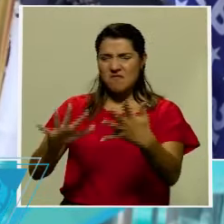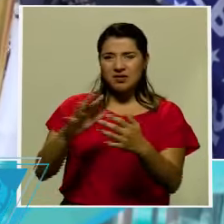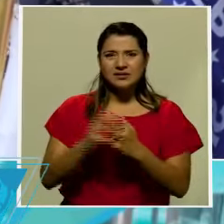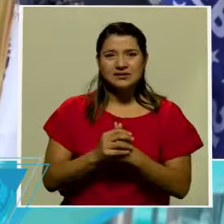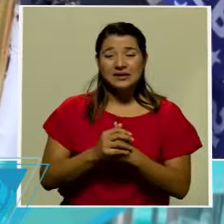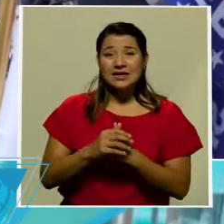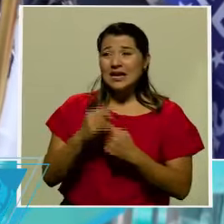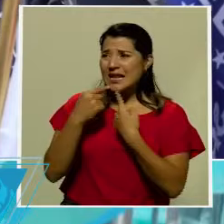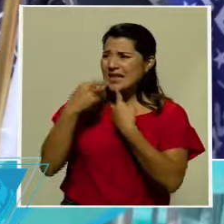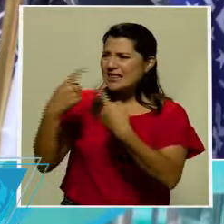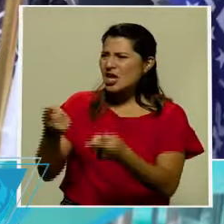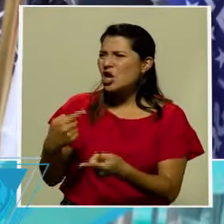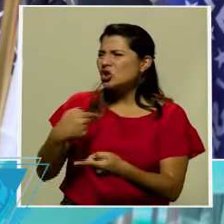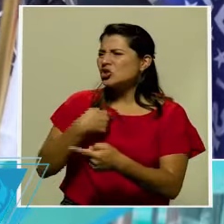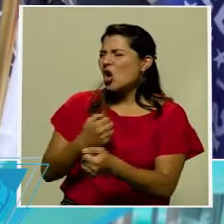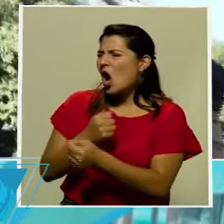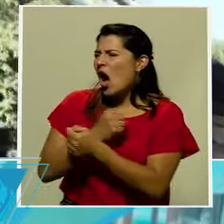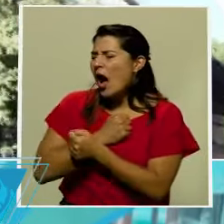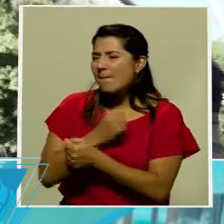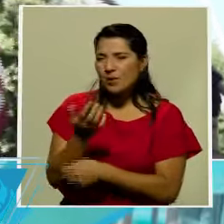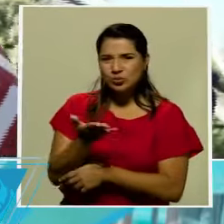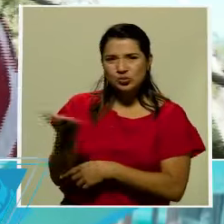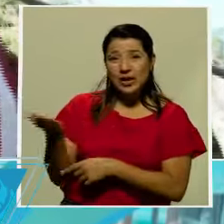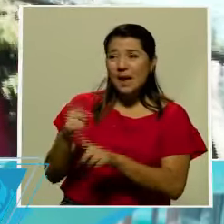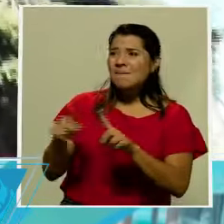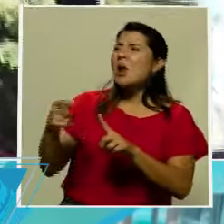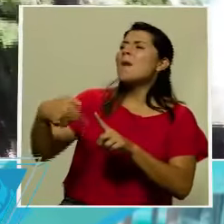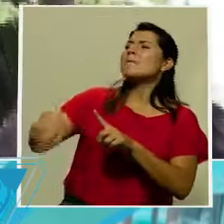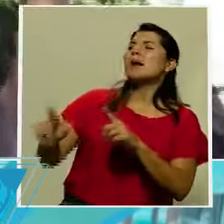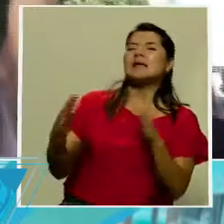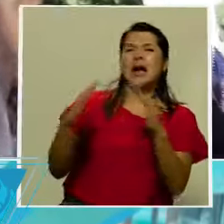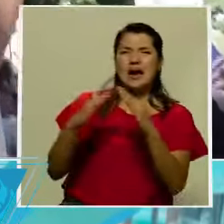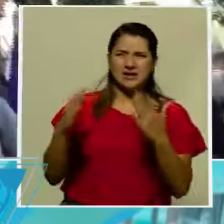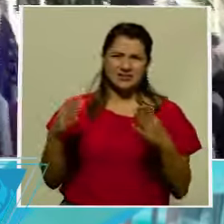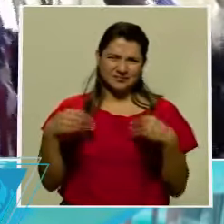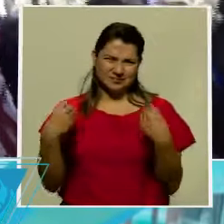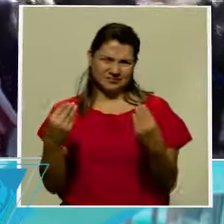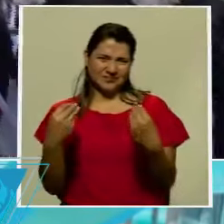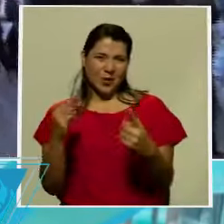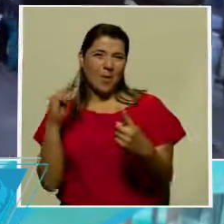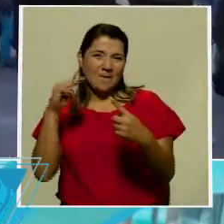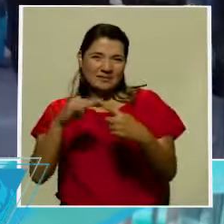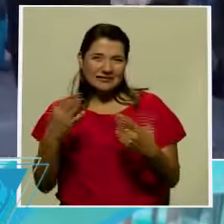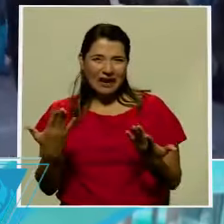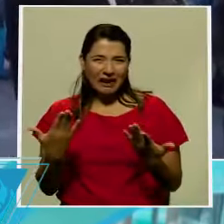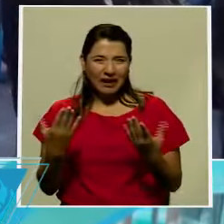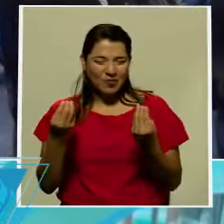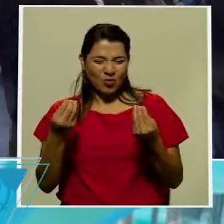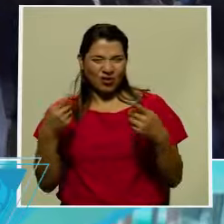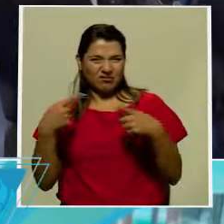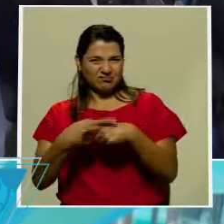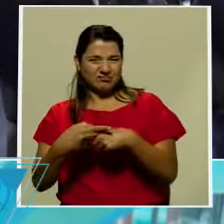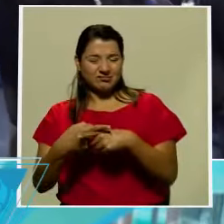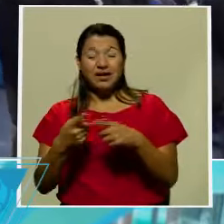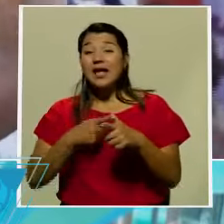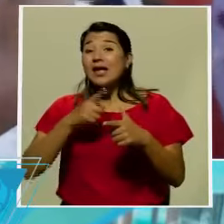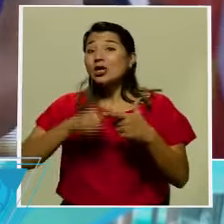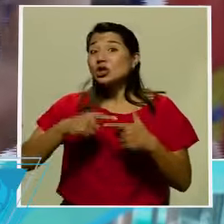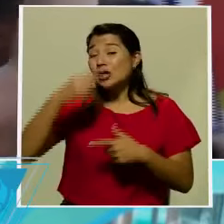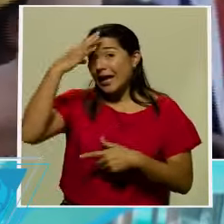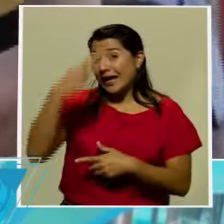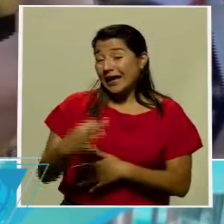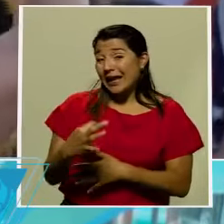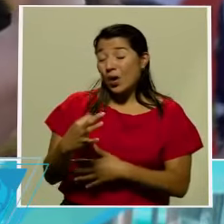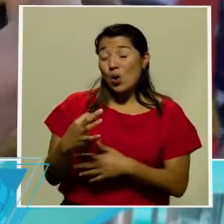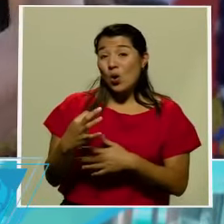dijo yo les amo a ustedes, pero váyanse para la casa. Es decir, es un mensaje relativamente contradictorio. Y creo que no está a altura